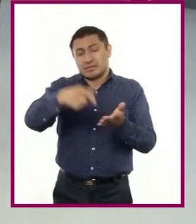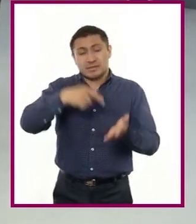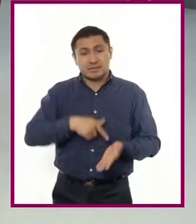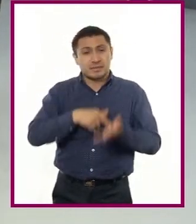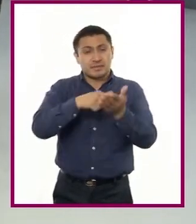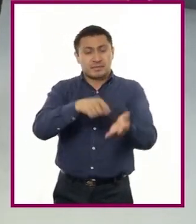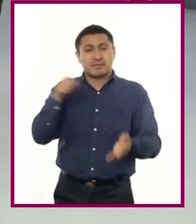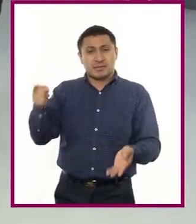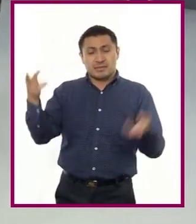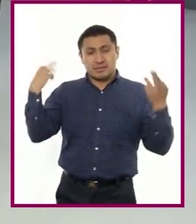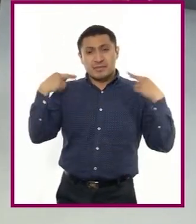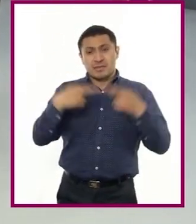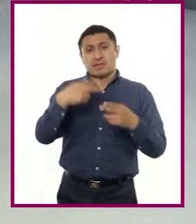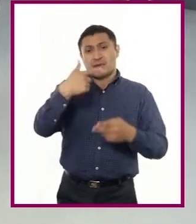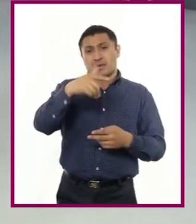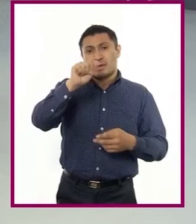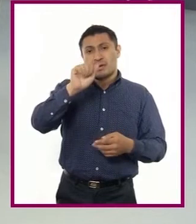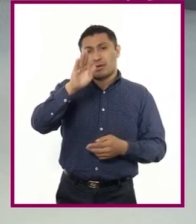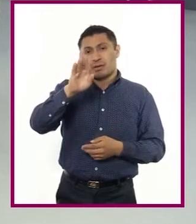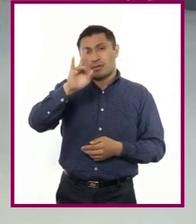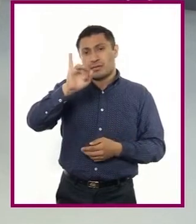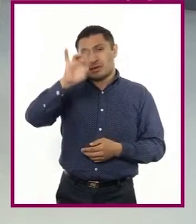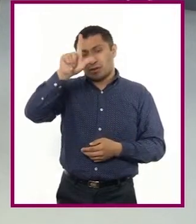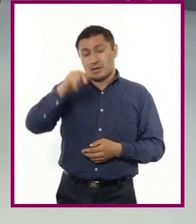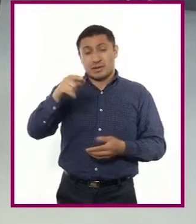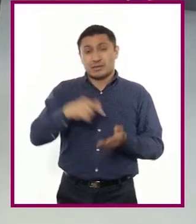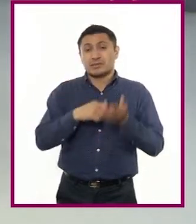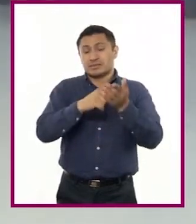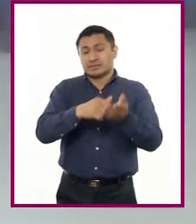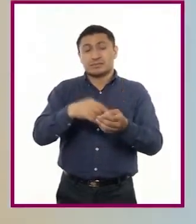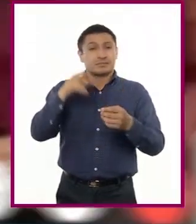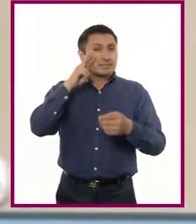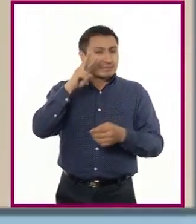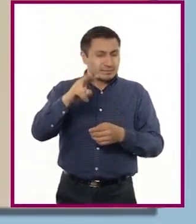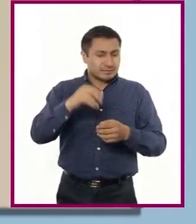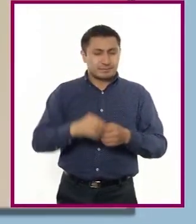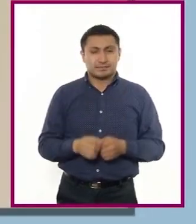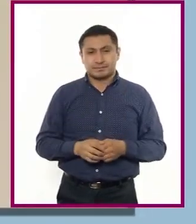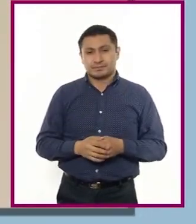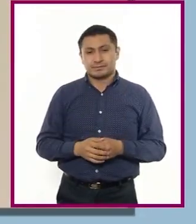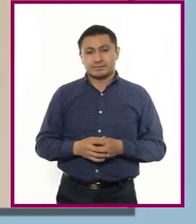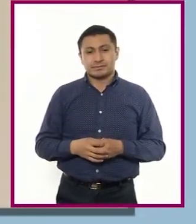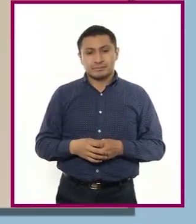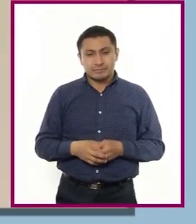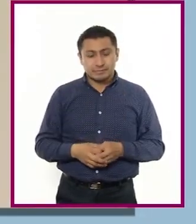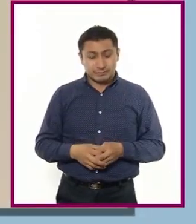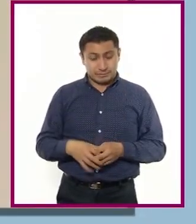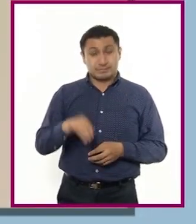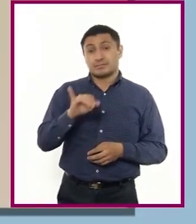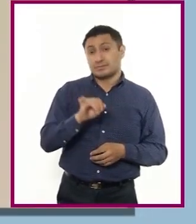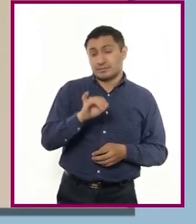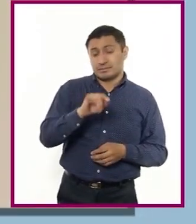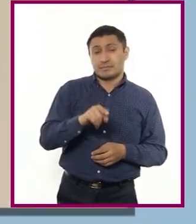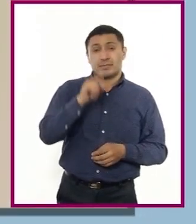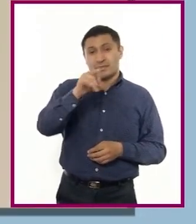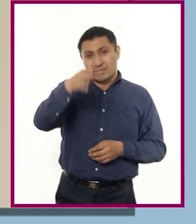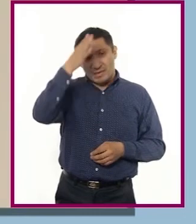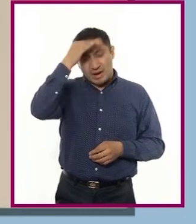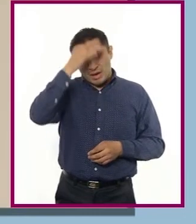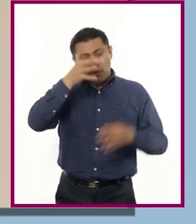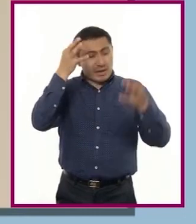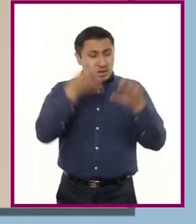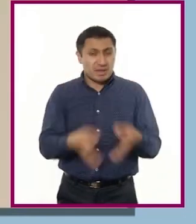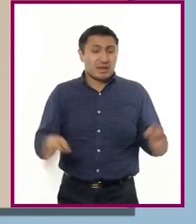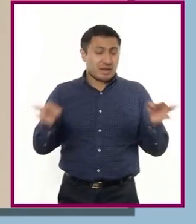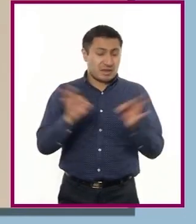profesora Gabriela. Veamos y escuchemos y tomen nota. Por supuesto, para que tu aprendizaje sea